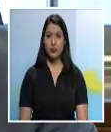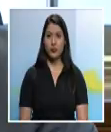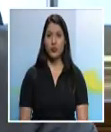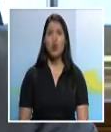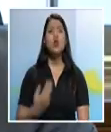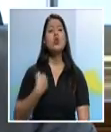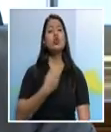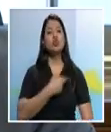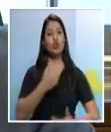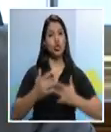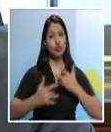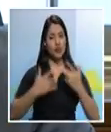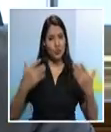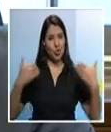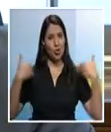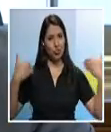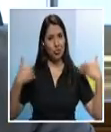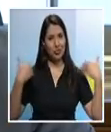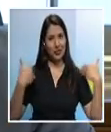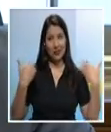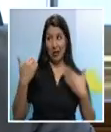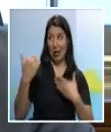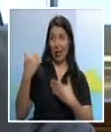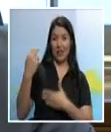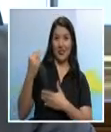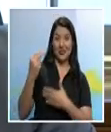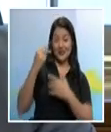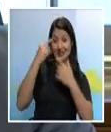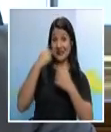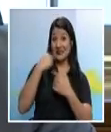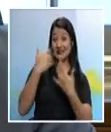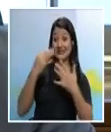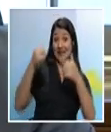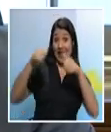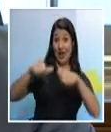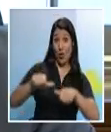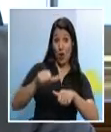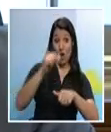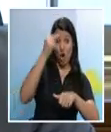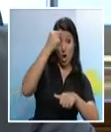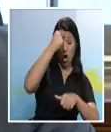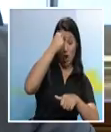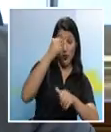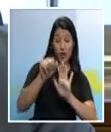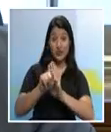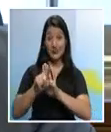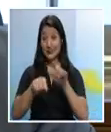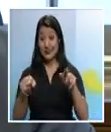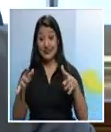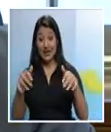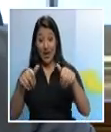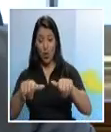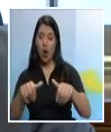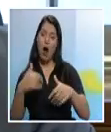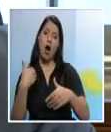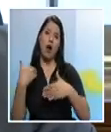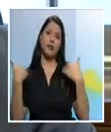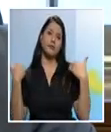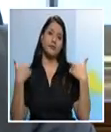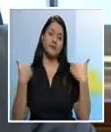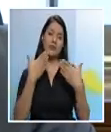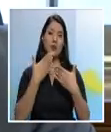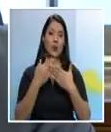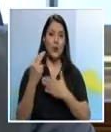Claro que estamos muy contentos de recibir esta noticia de que haya ya un acuerdo entre el Poder Ejecutivo y Legislativo para promover el Proyecto de Empleo Público.